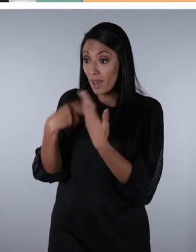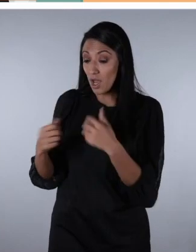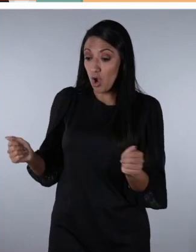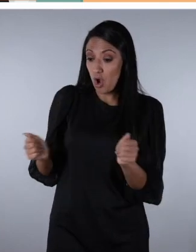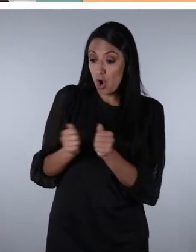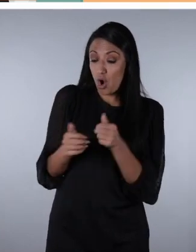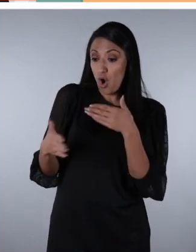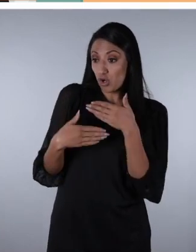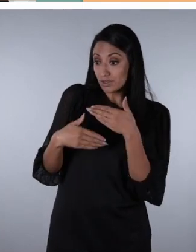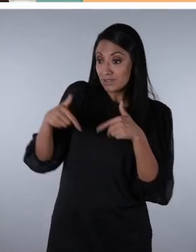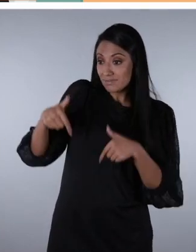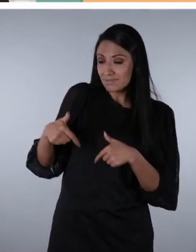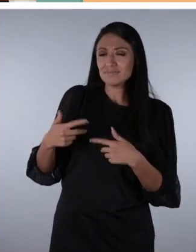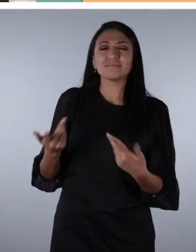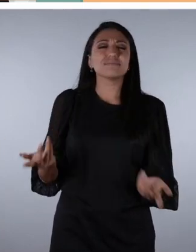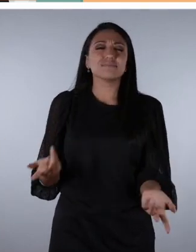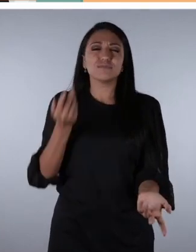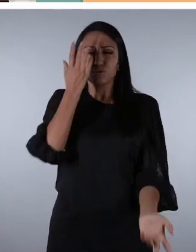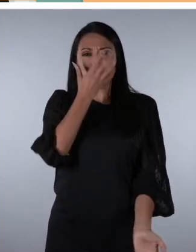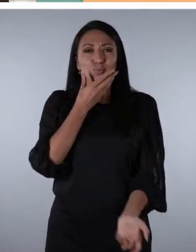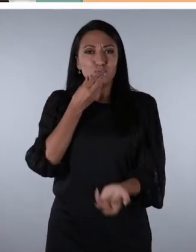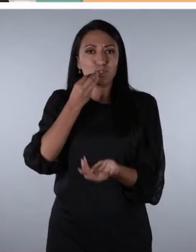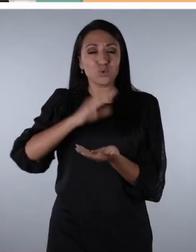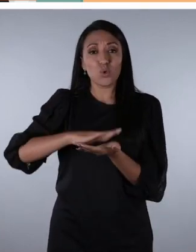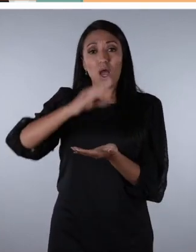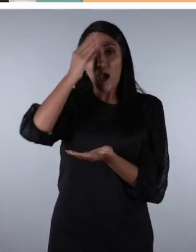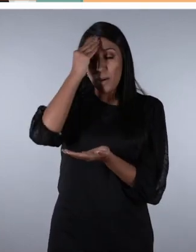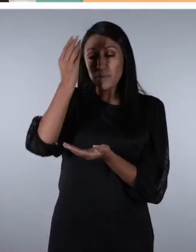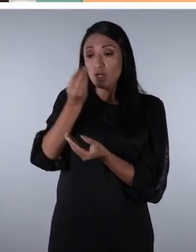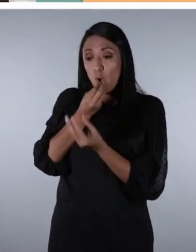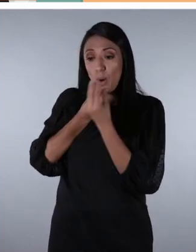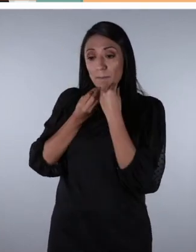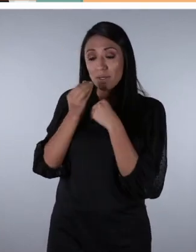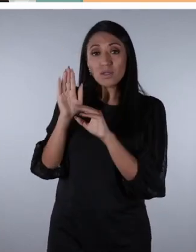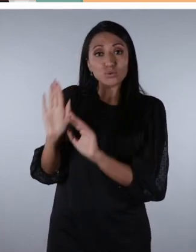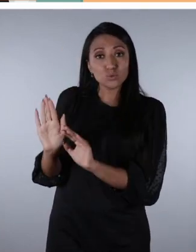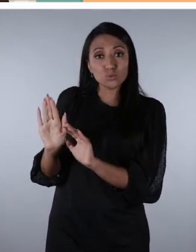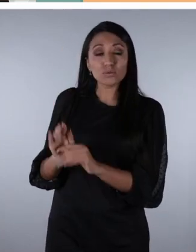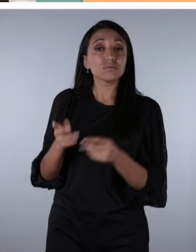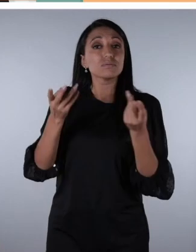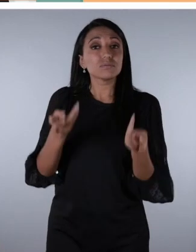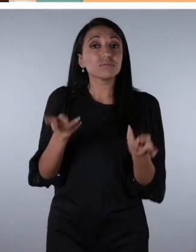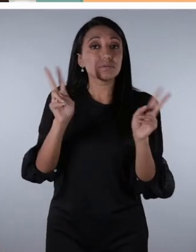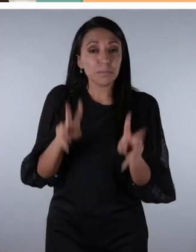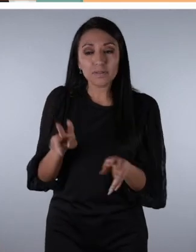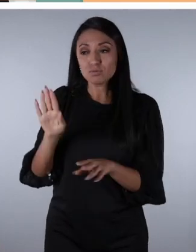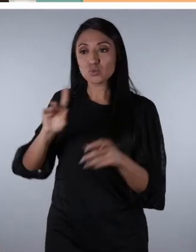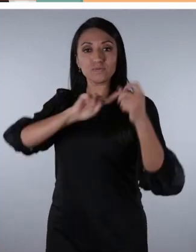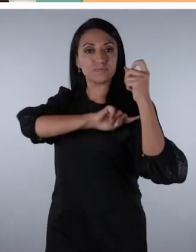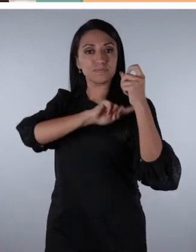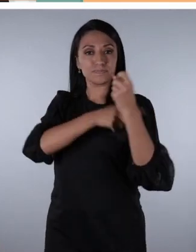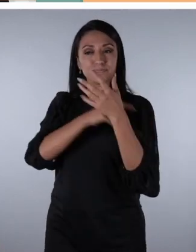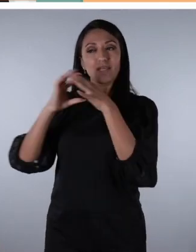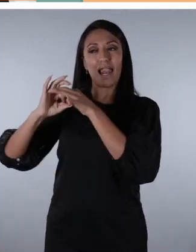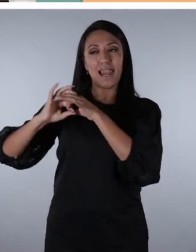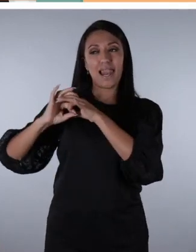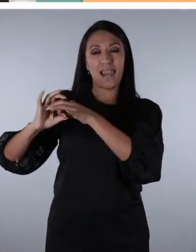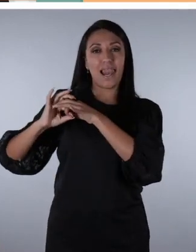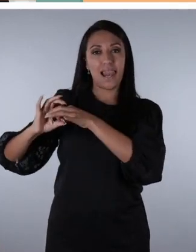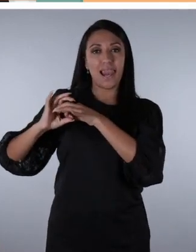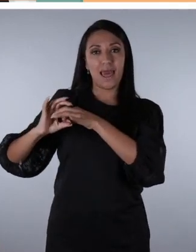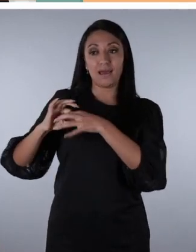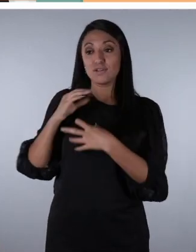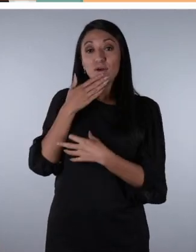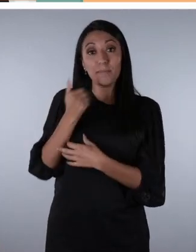junto a tus hijos e hijas no solo les hará aprender a cuidar su alimentación, sino que también fortalecerá sus lazos